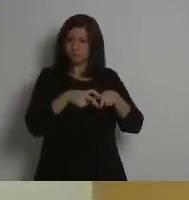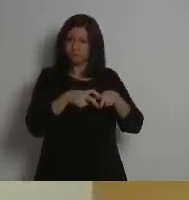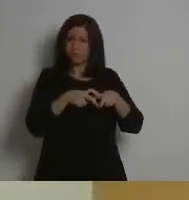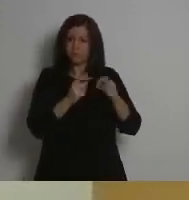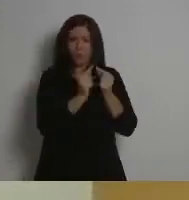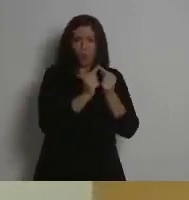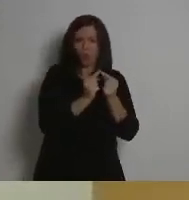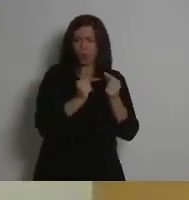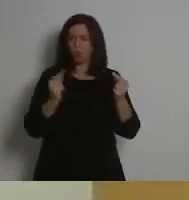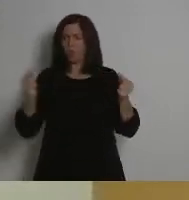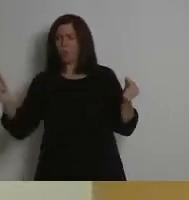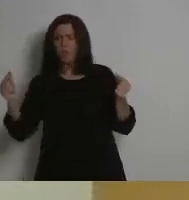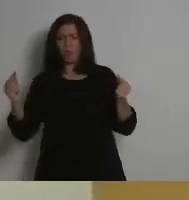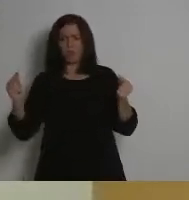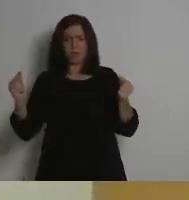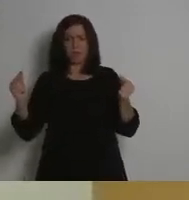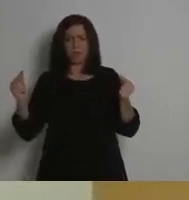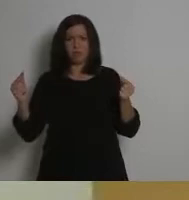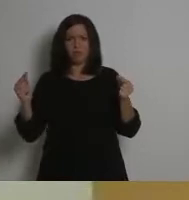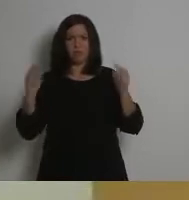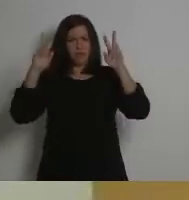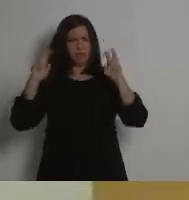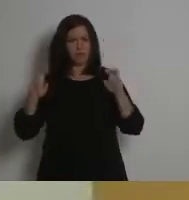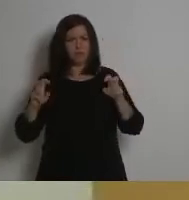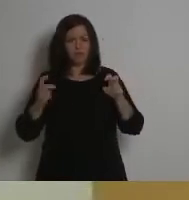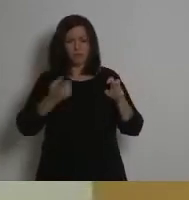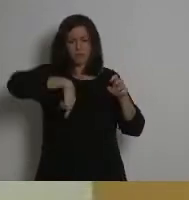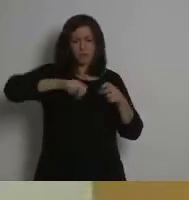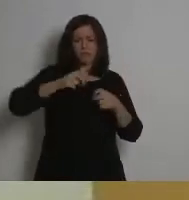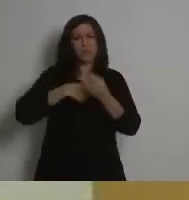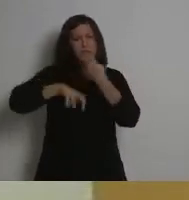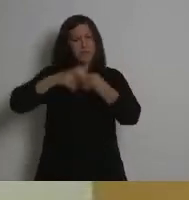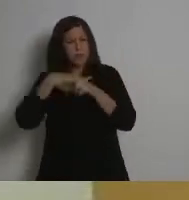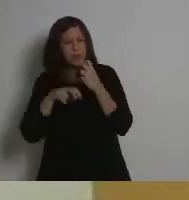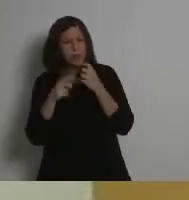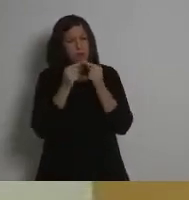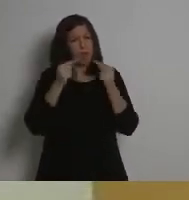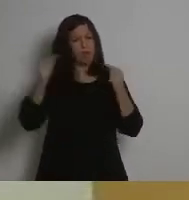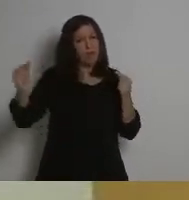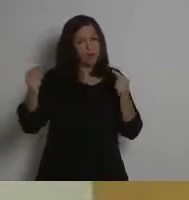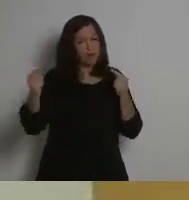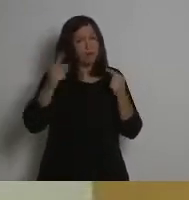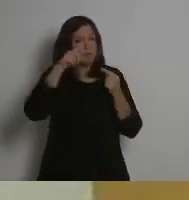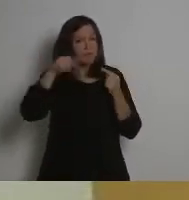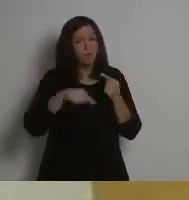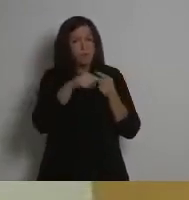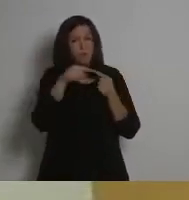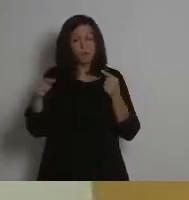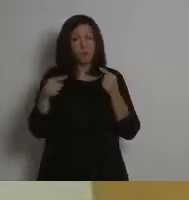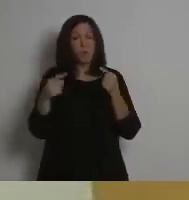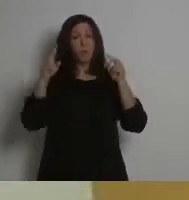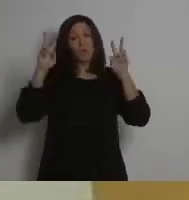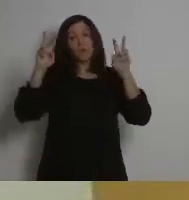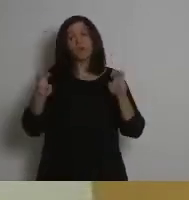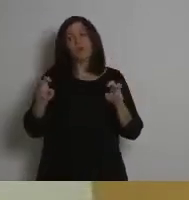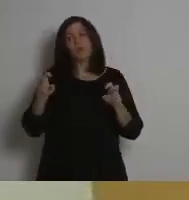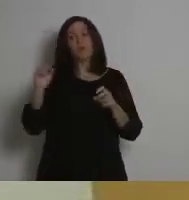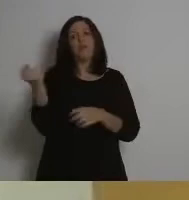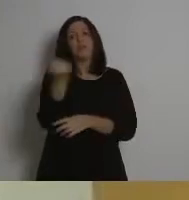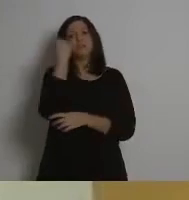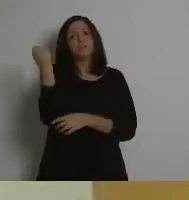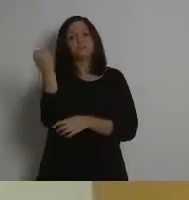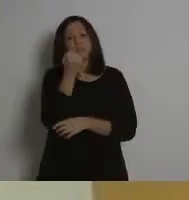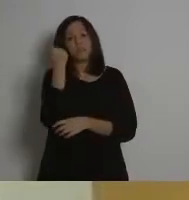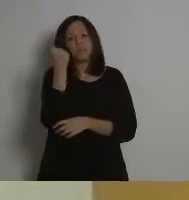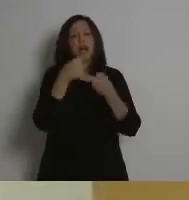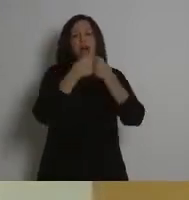¿Podemos crear estrategias conjuntas desde la soberanía energética y alimentaria para crear un modelo territorial más justo y sostenible?